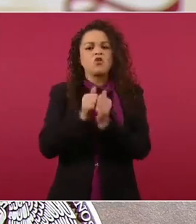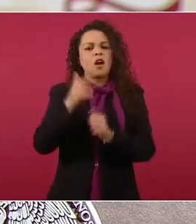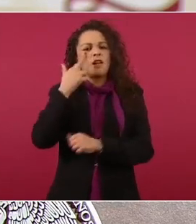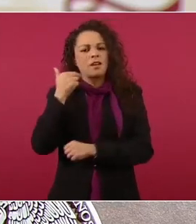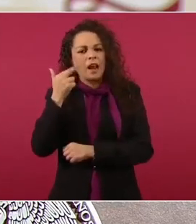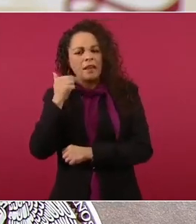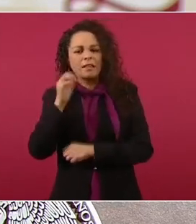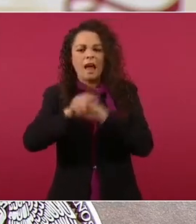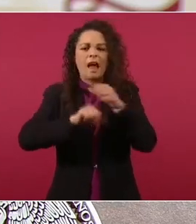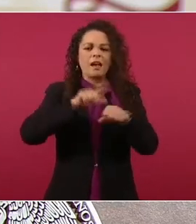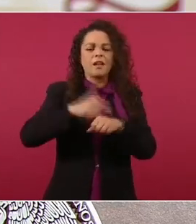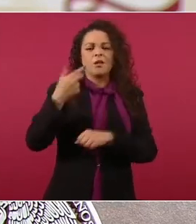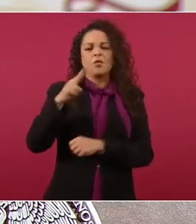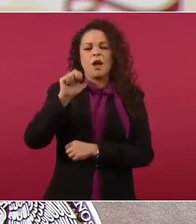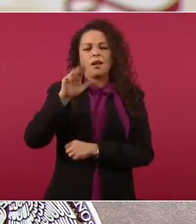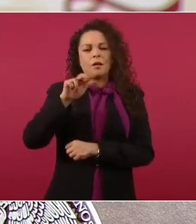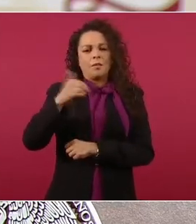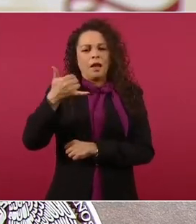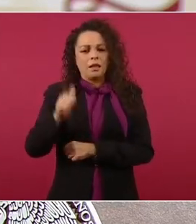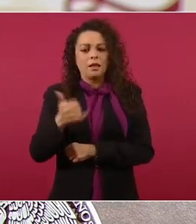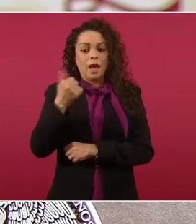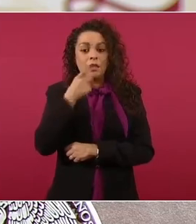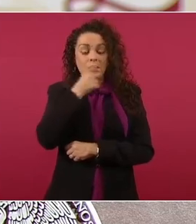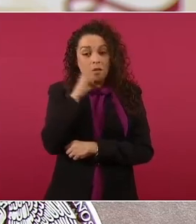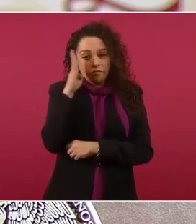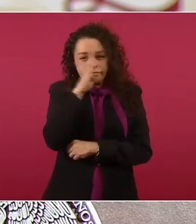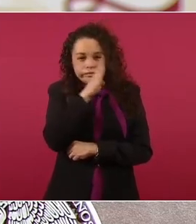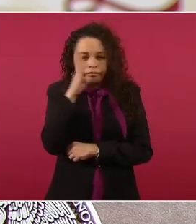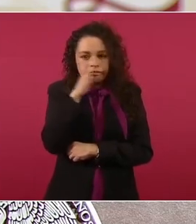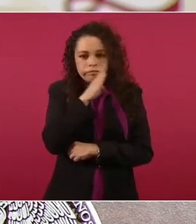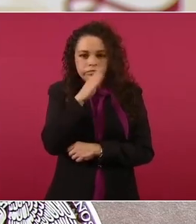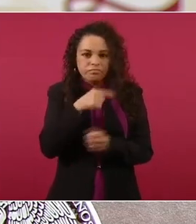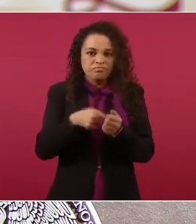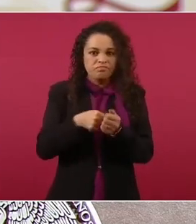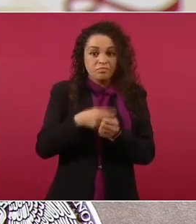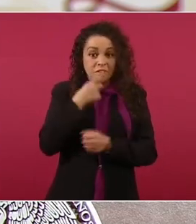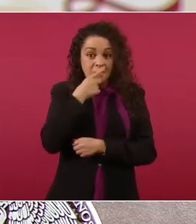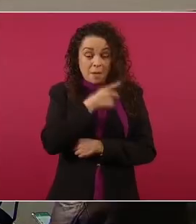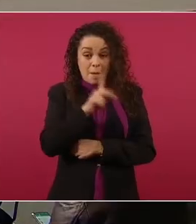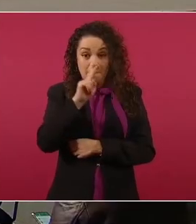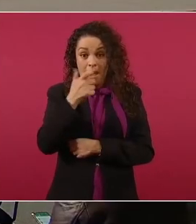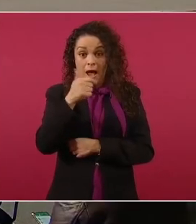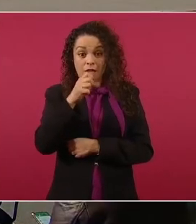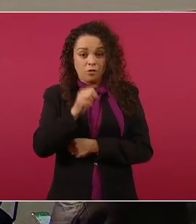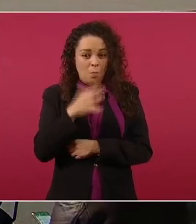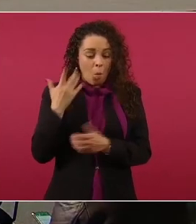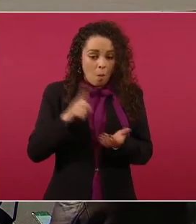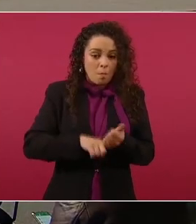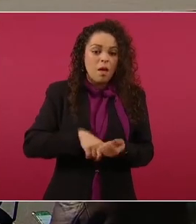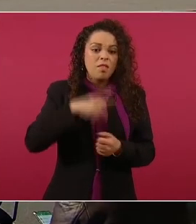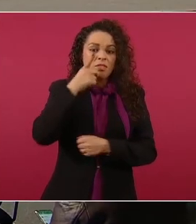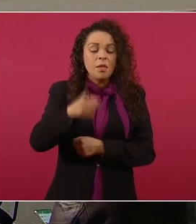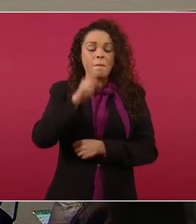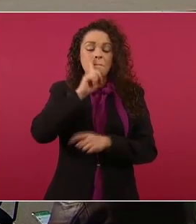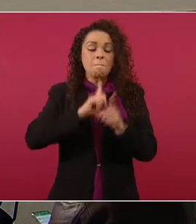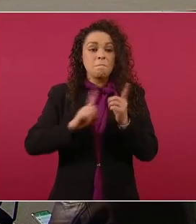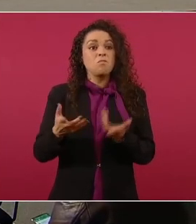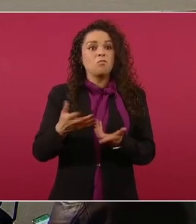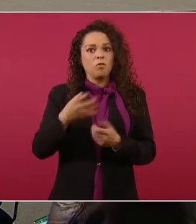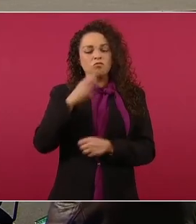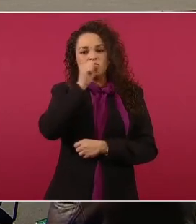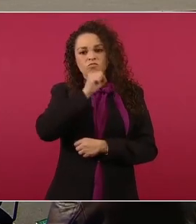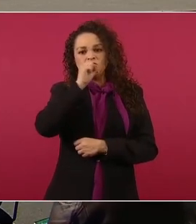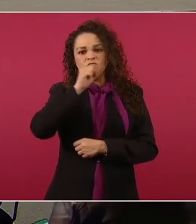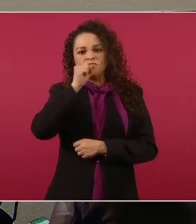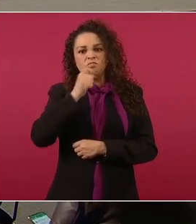acusan espionaje Pegasus. Anuncian grandes escándalos que dicen que cimbrarán a la opinión pública